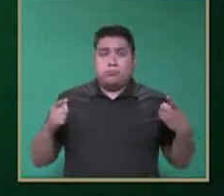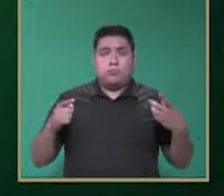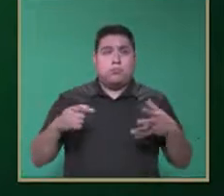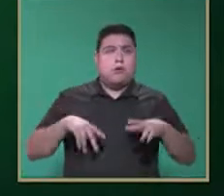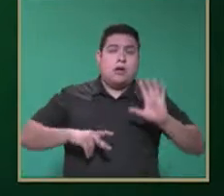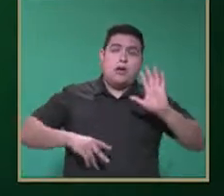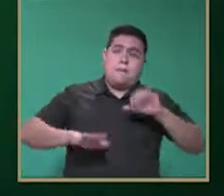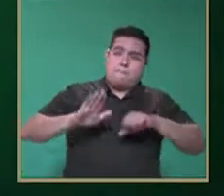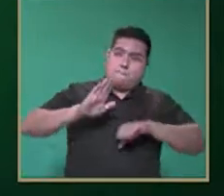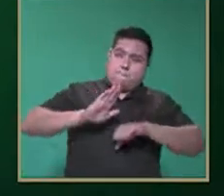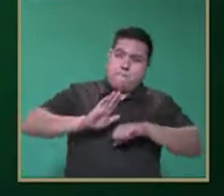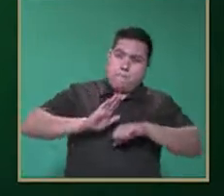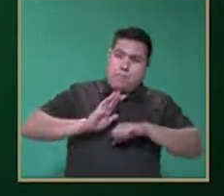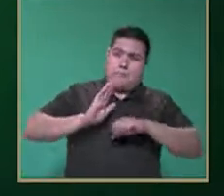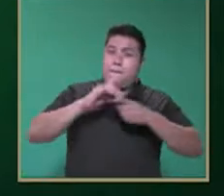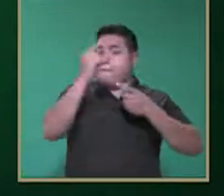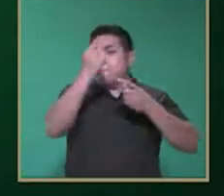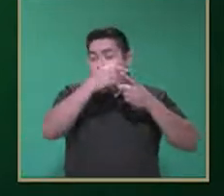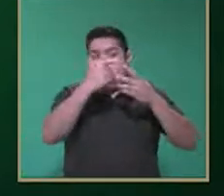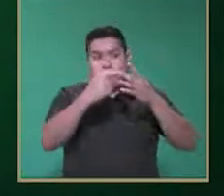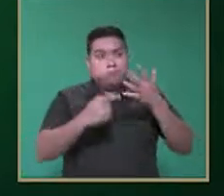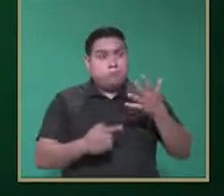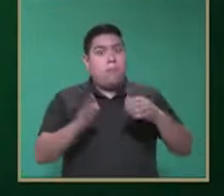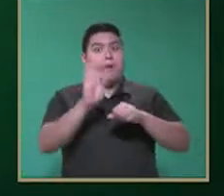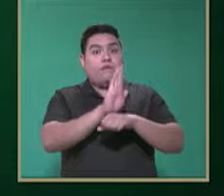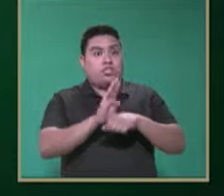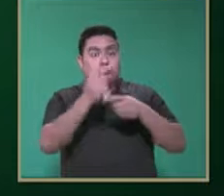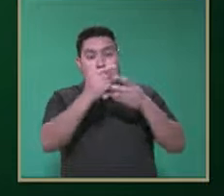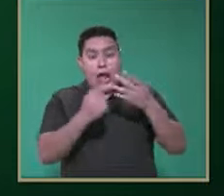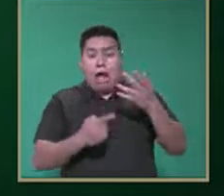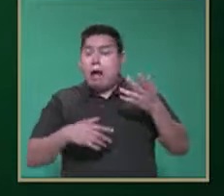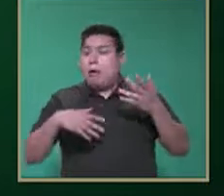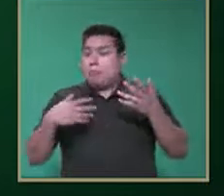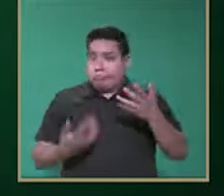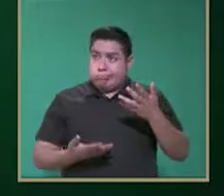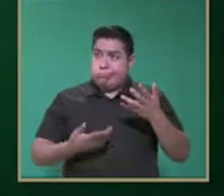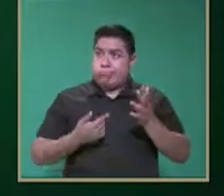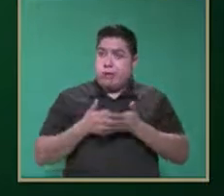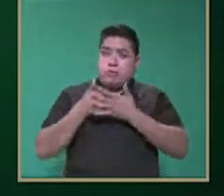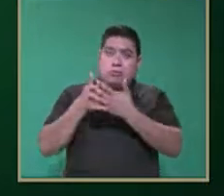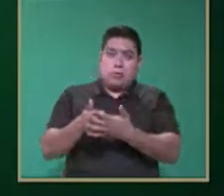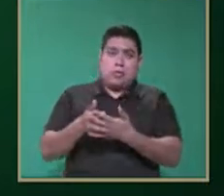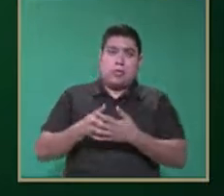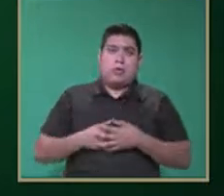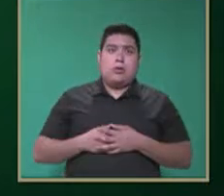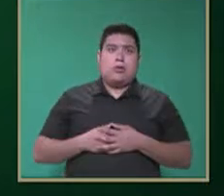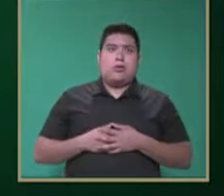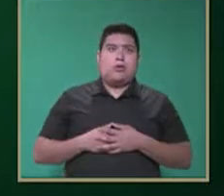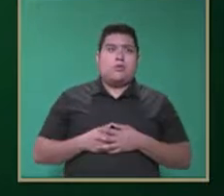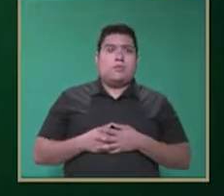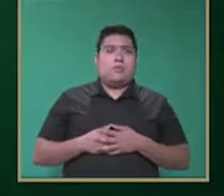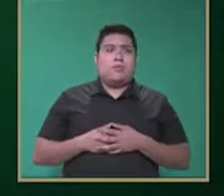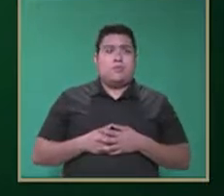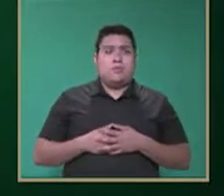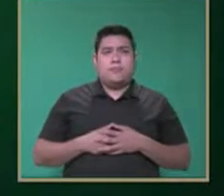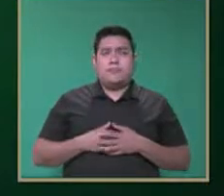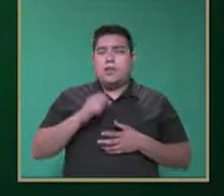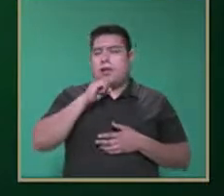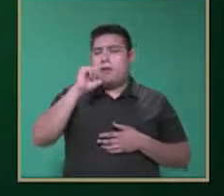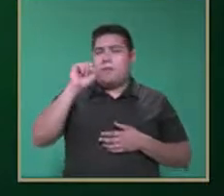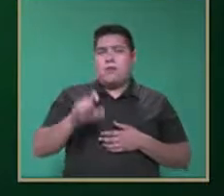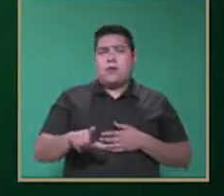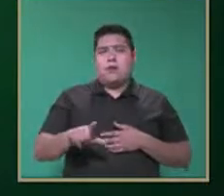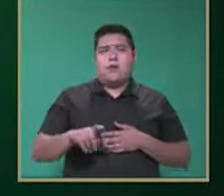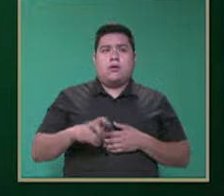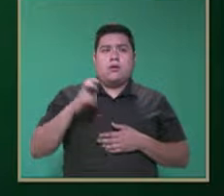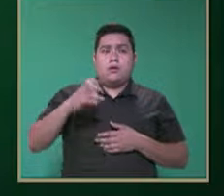vez más indicadores o conductas alteradas por el TEA. Existe también